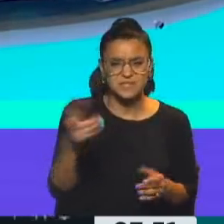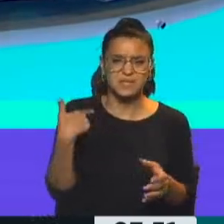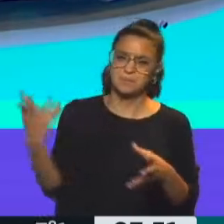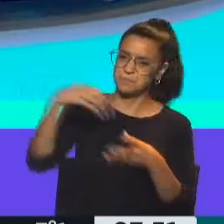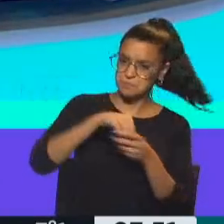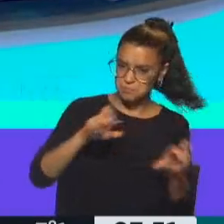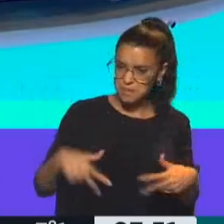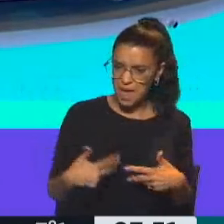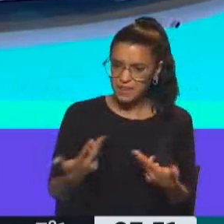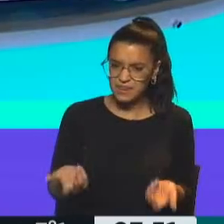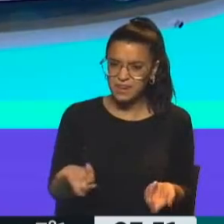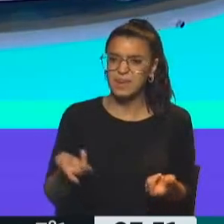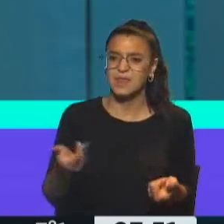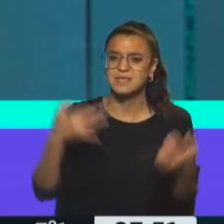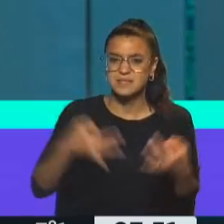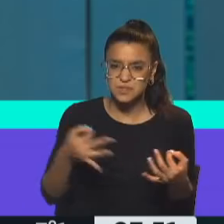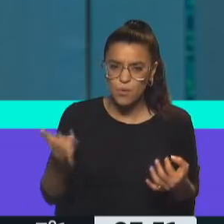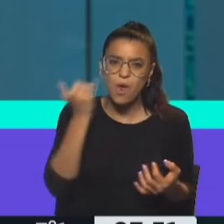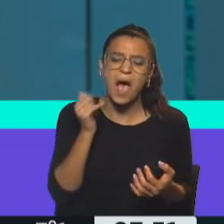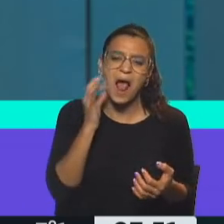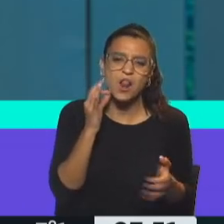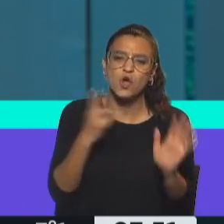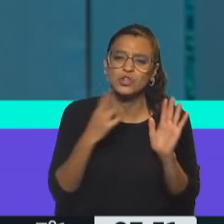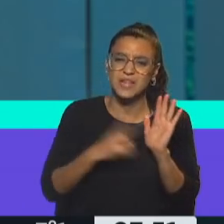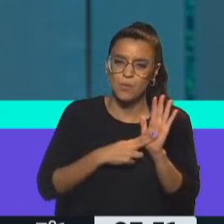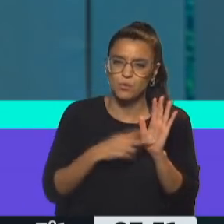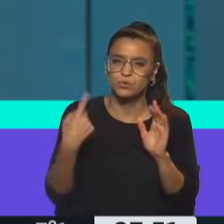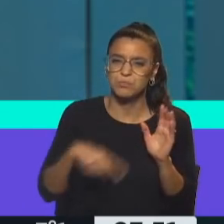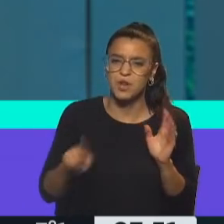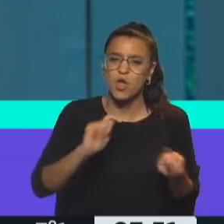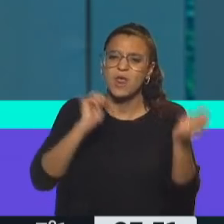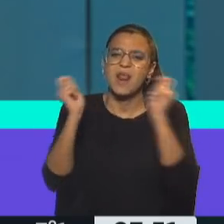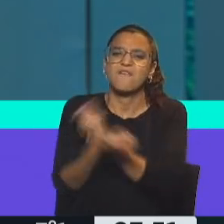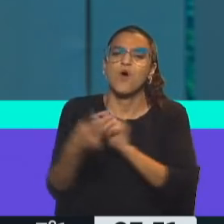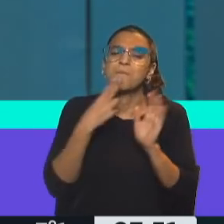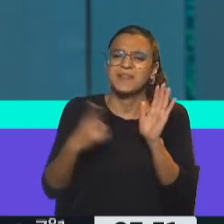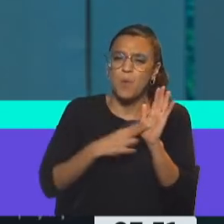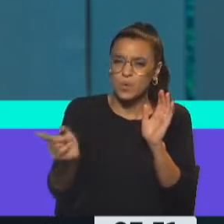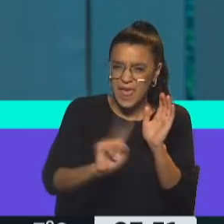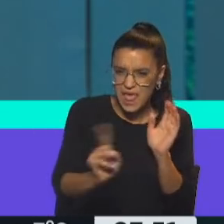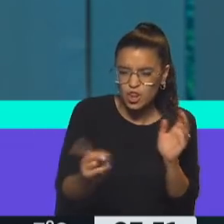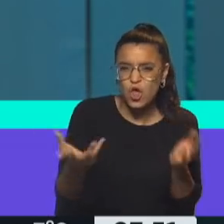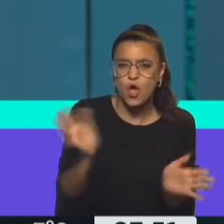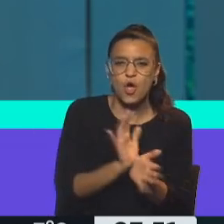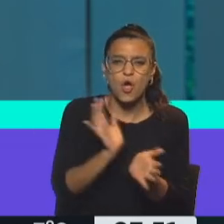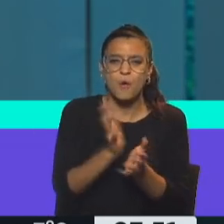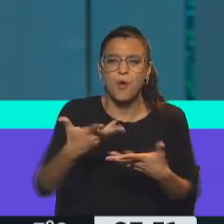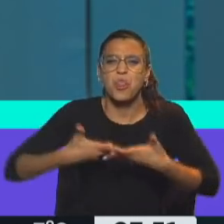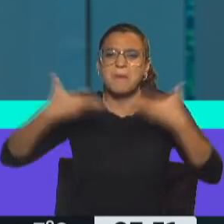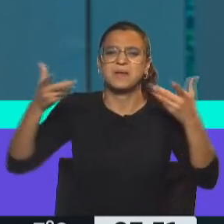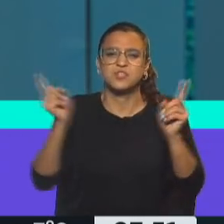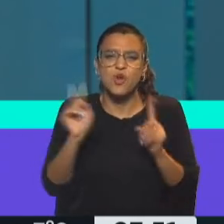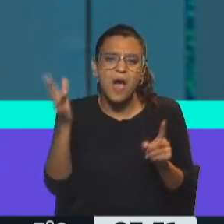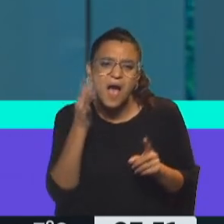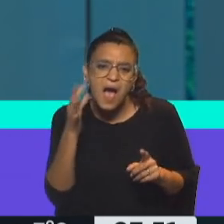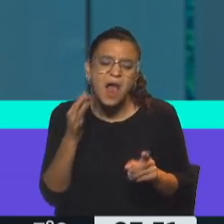dentro de un plan. Seguramente haya algo tributario, pero no una reforma tributaria así con bombo sin platillo, sino más